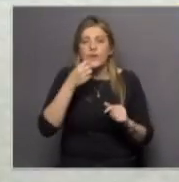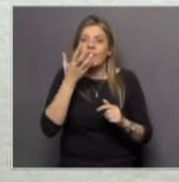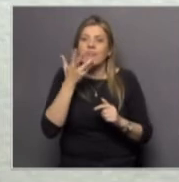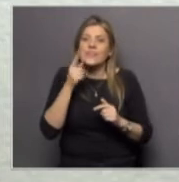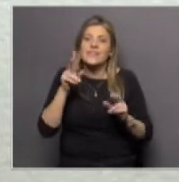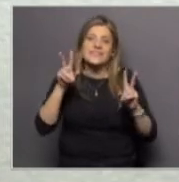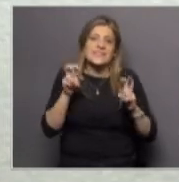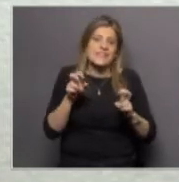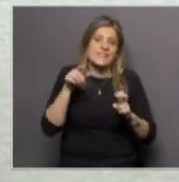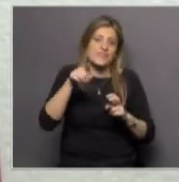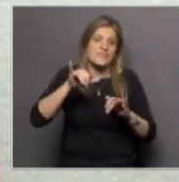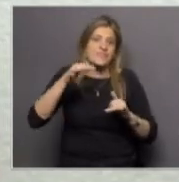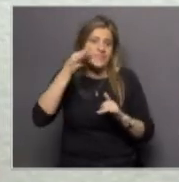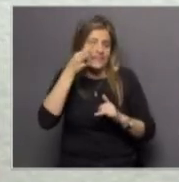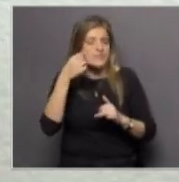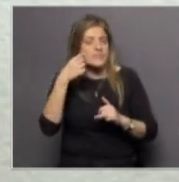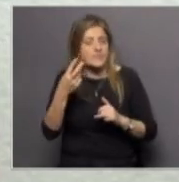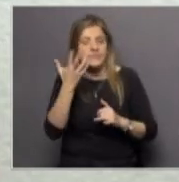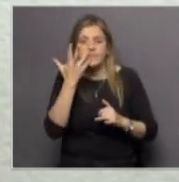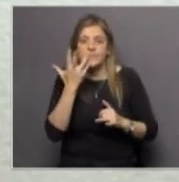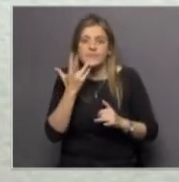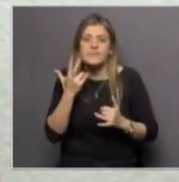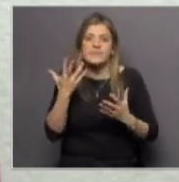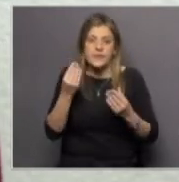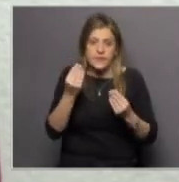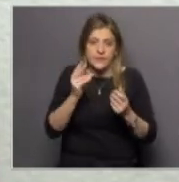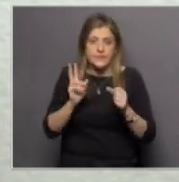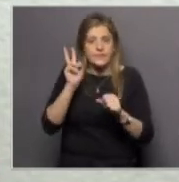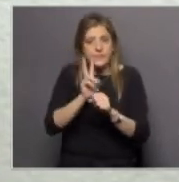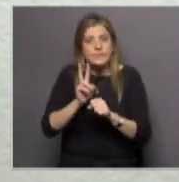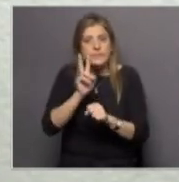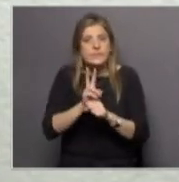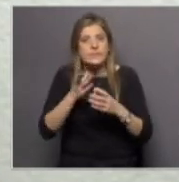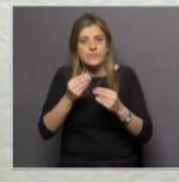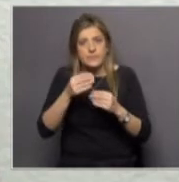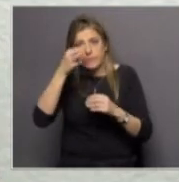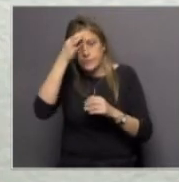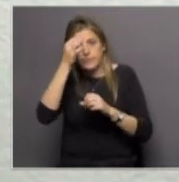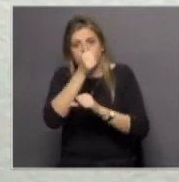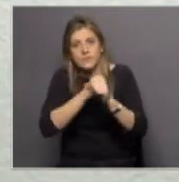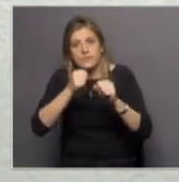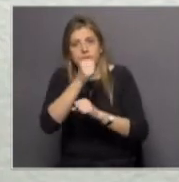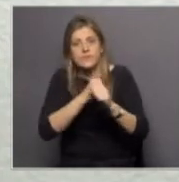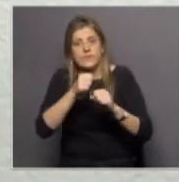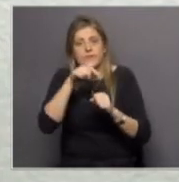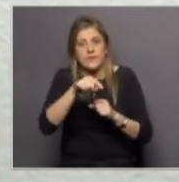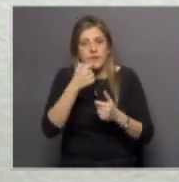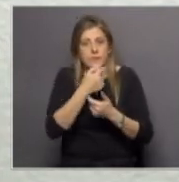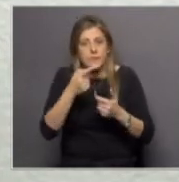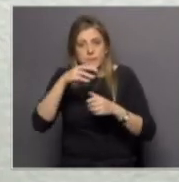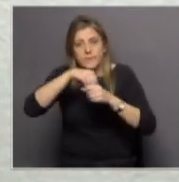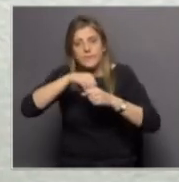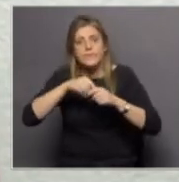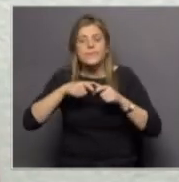encanta, que fui testigo de que te encanta y que lo fuimos a visitar varias veces en Ingeniería de Muestras y es el túnel